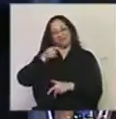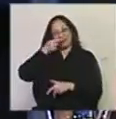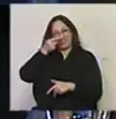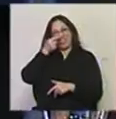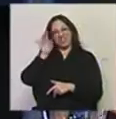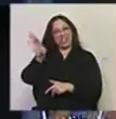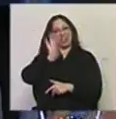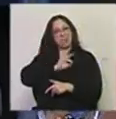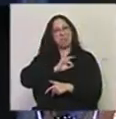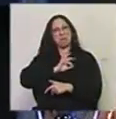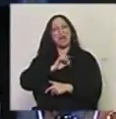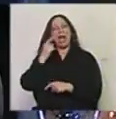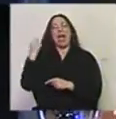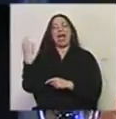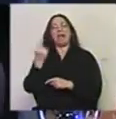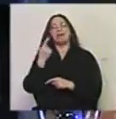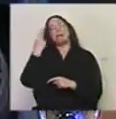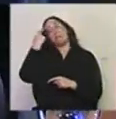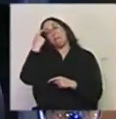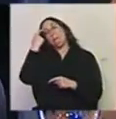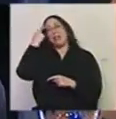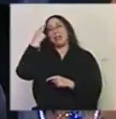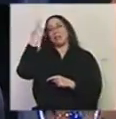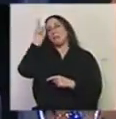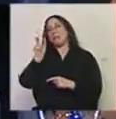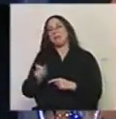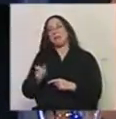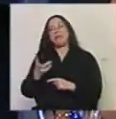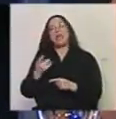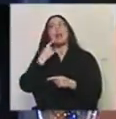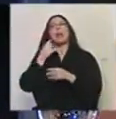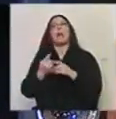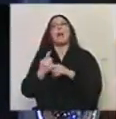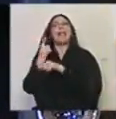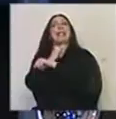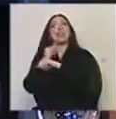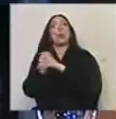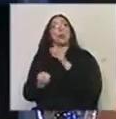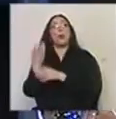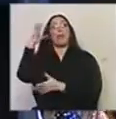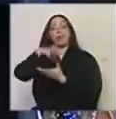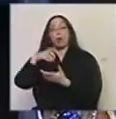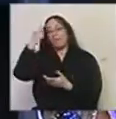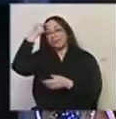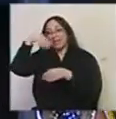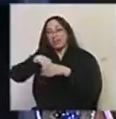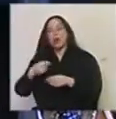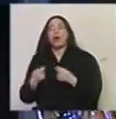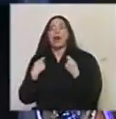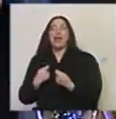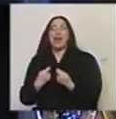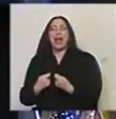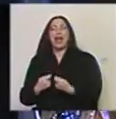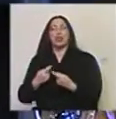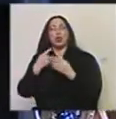alguien piensa en la construcción de una nueva institucionalidad e inmediatamente piensa en la burocracia o en los gastos, se